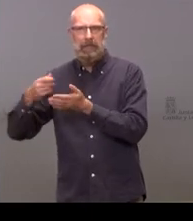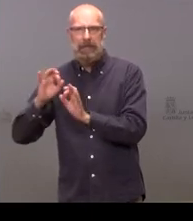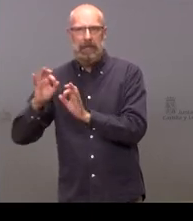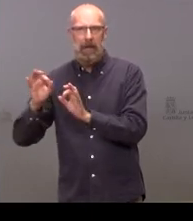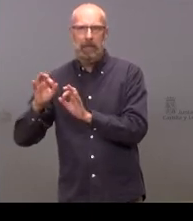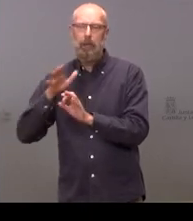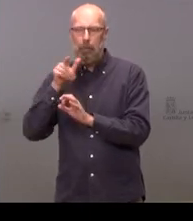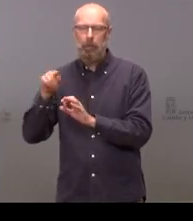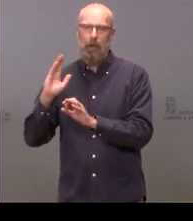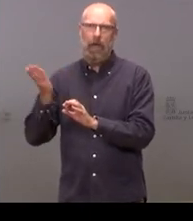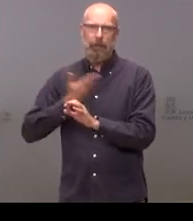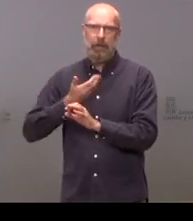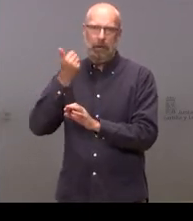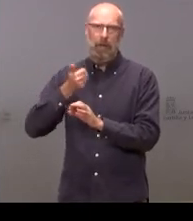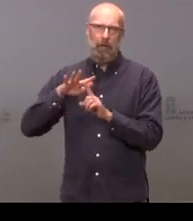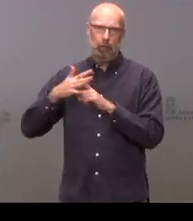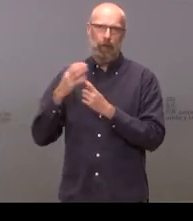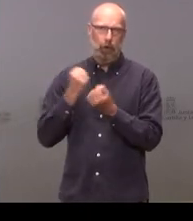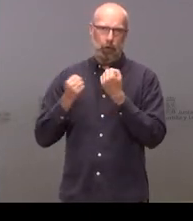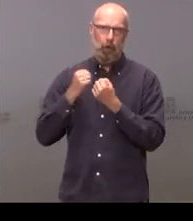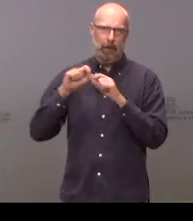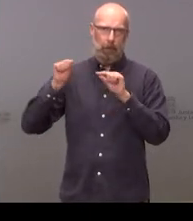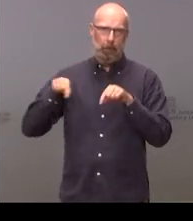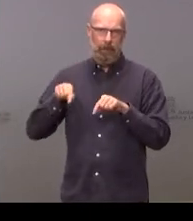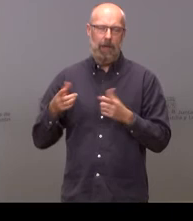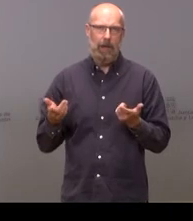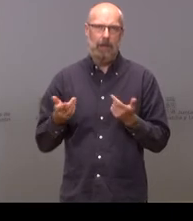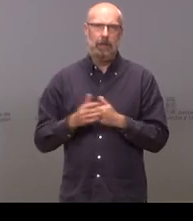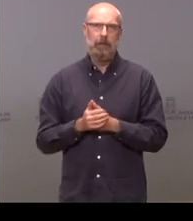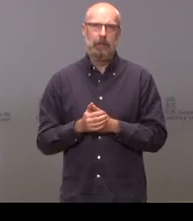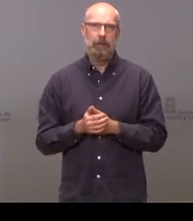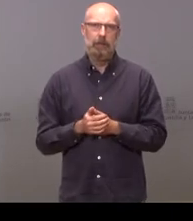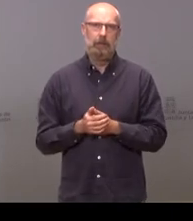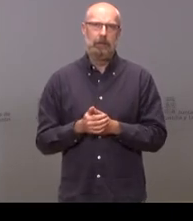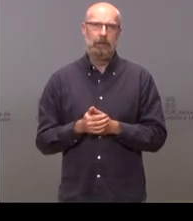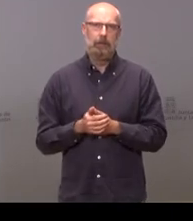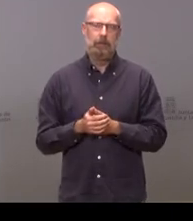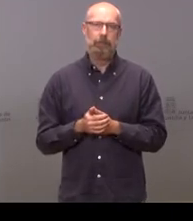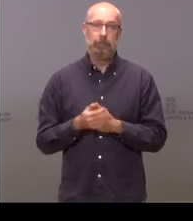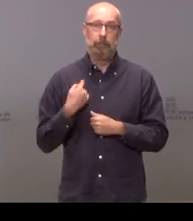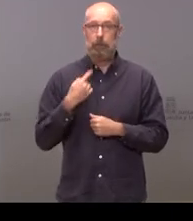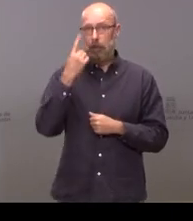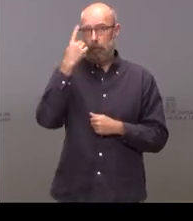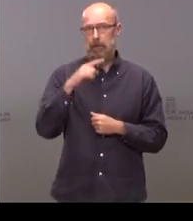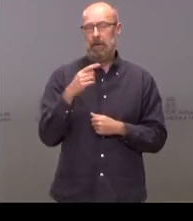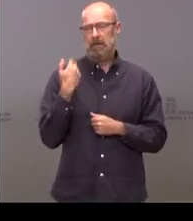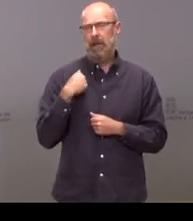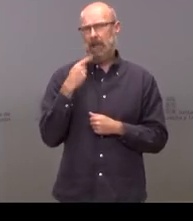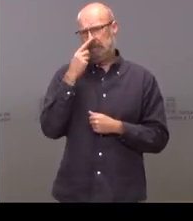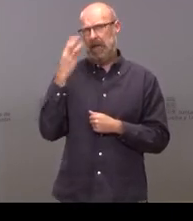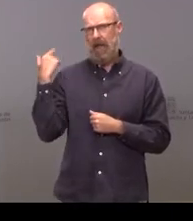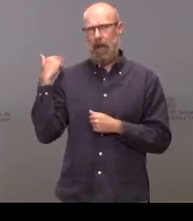situación económica de la provincia porque bueno aparte por la mitad por decir de alguna manera sabemos que había hace unos años un